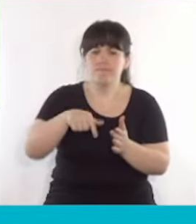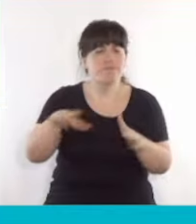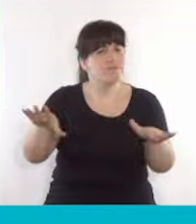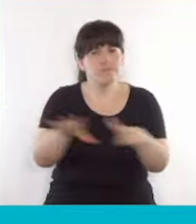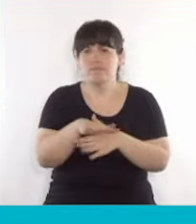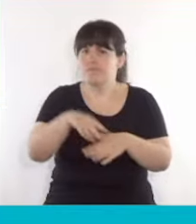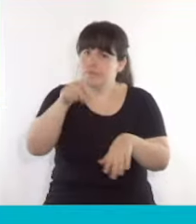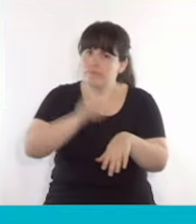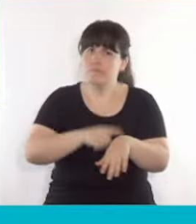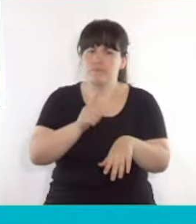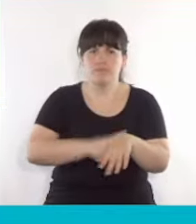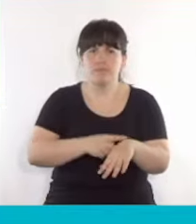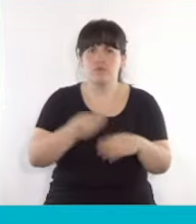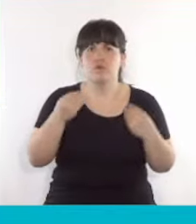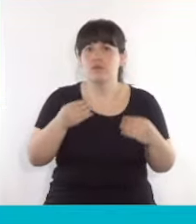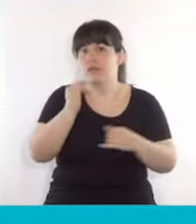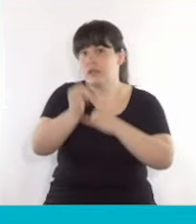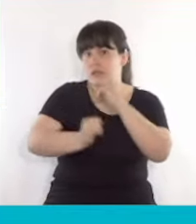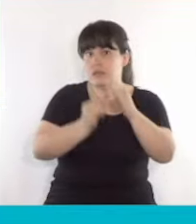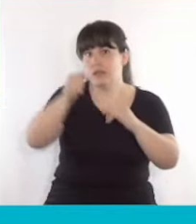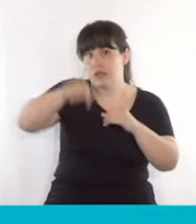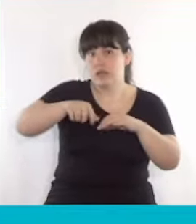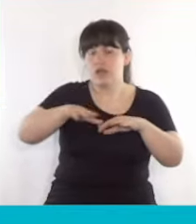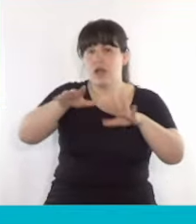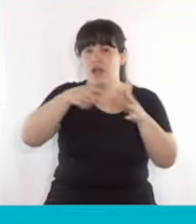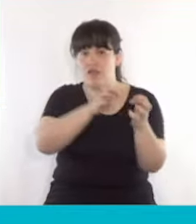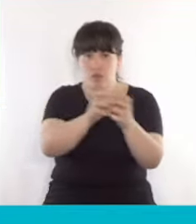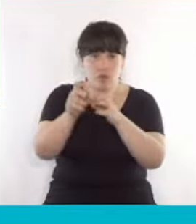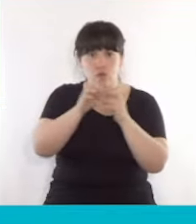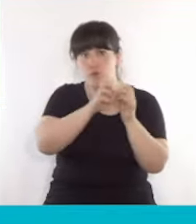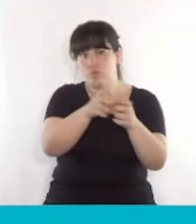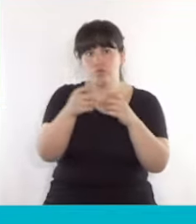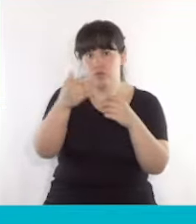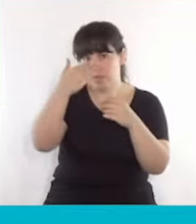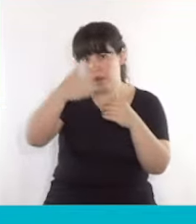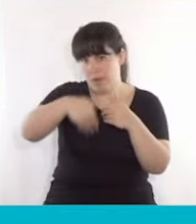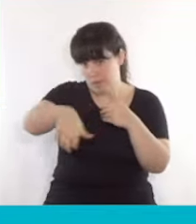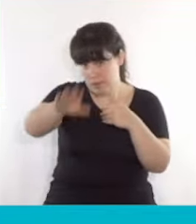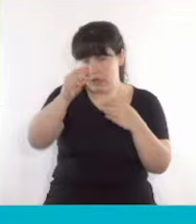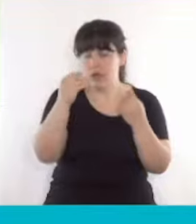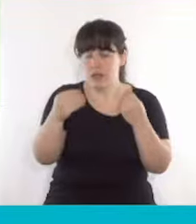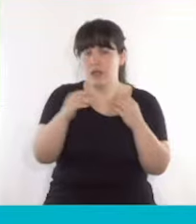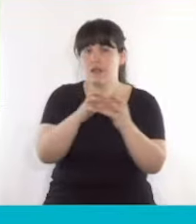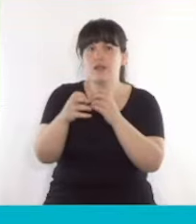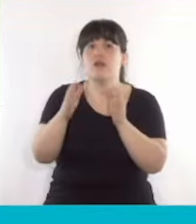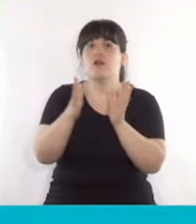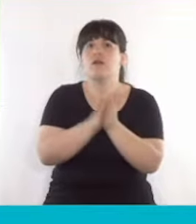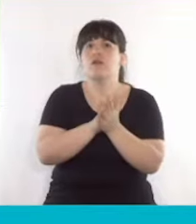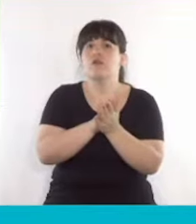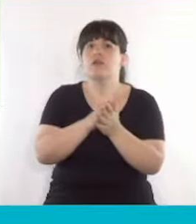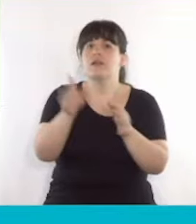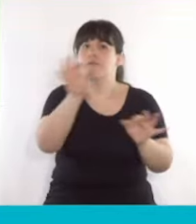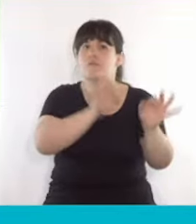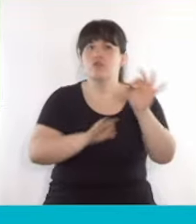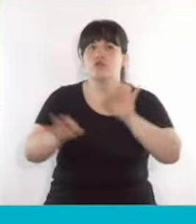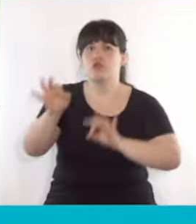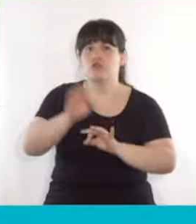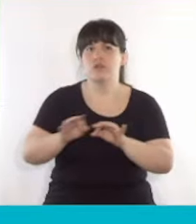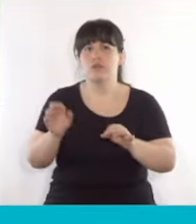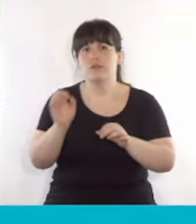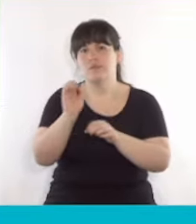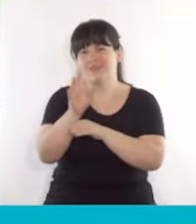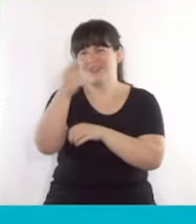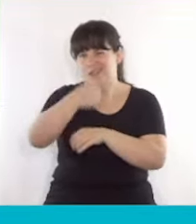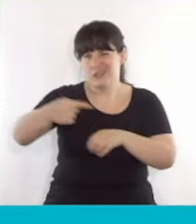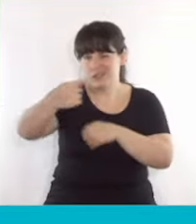para hablar de estas cuestiones ya que estamos en la antesala de las discusiones que se van a empezar a dar con respecto al proyecto que va a enviar el gobierno seguramente en las